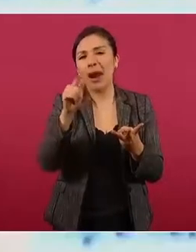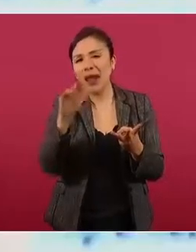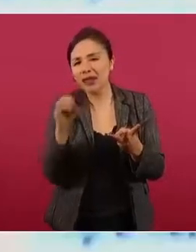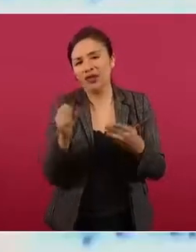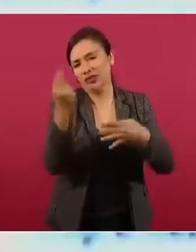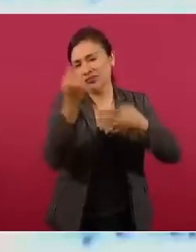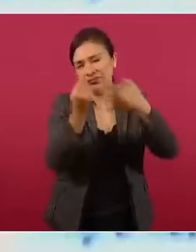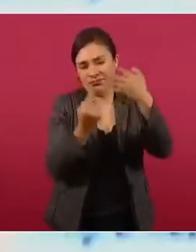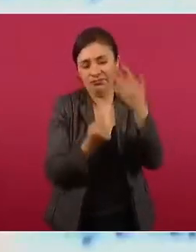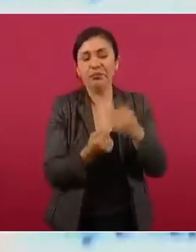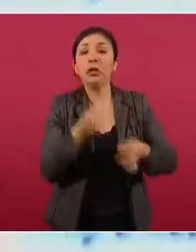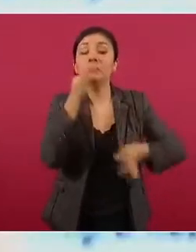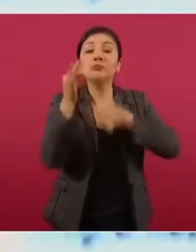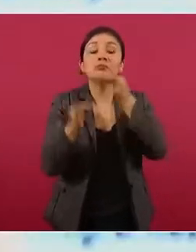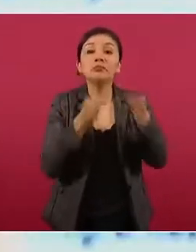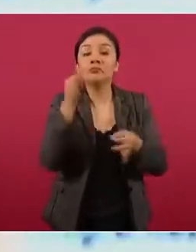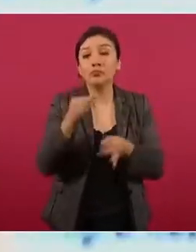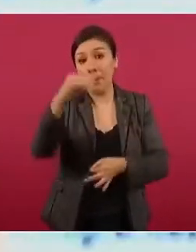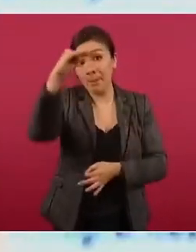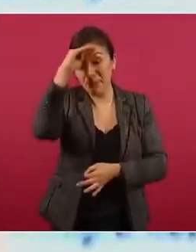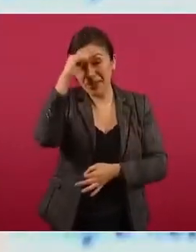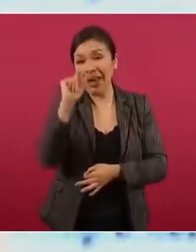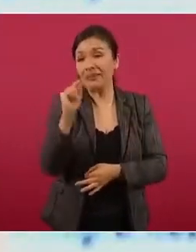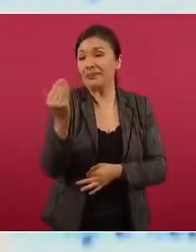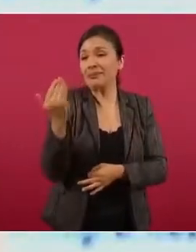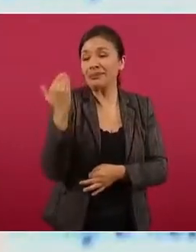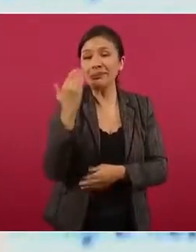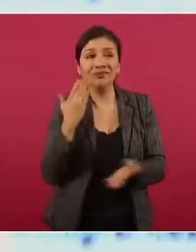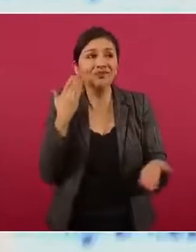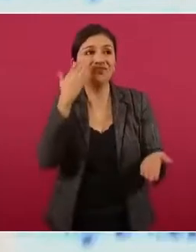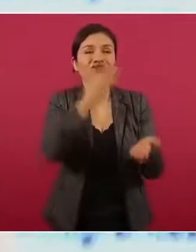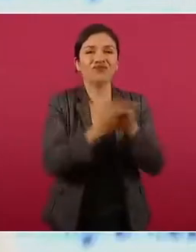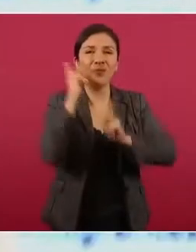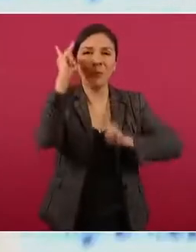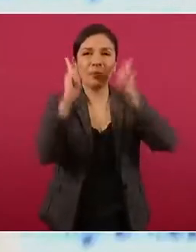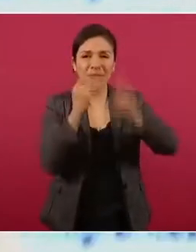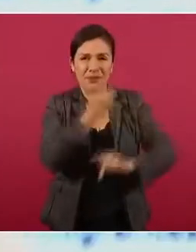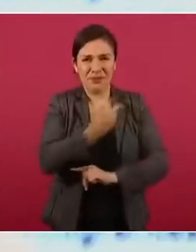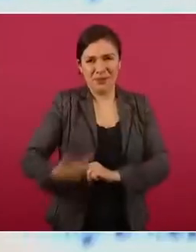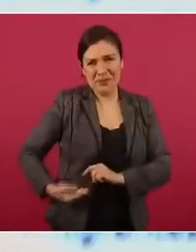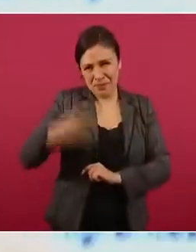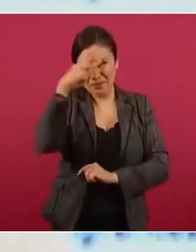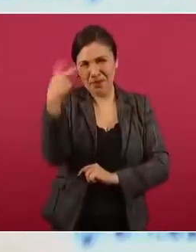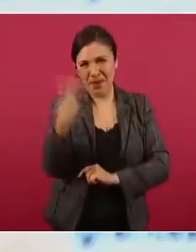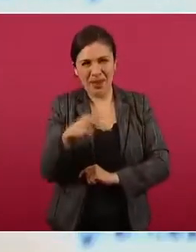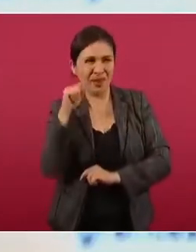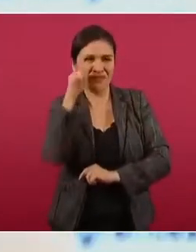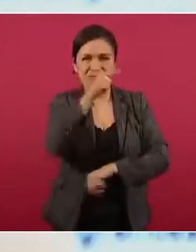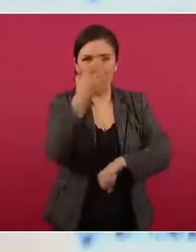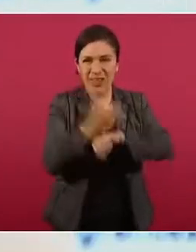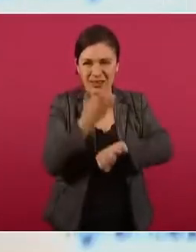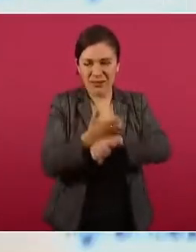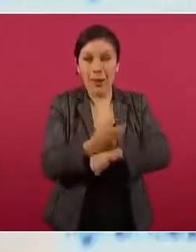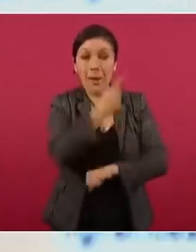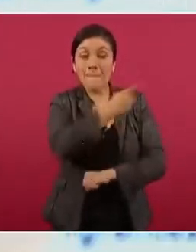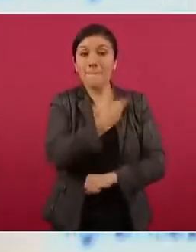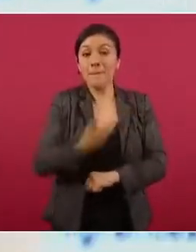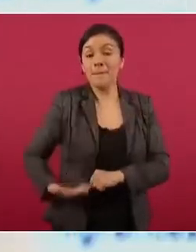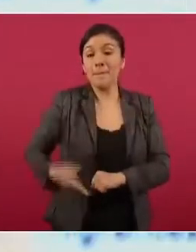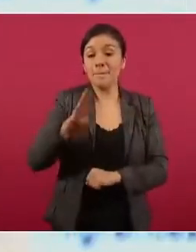difundieron la versión de que en la reciente visita del mandatario mexicano a Washington, Joe Biden